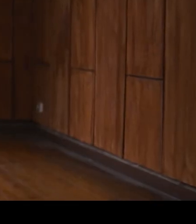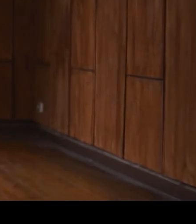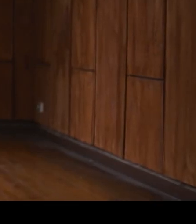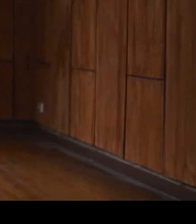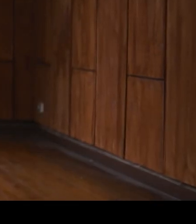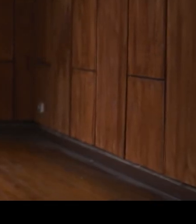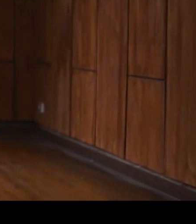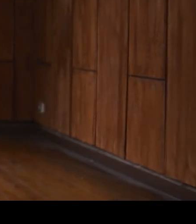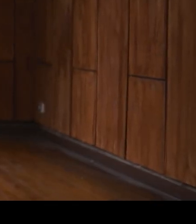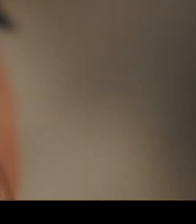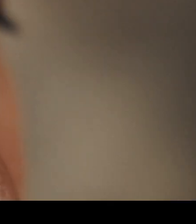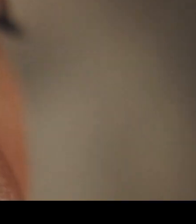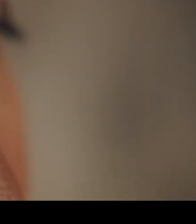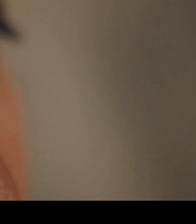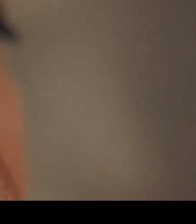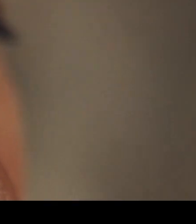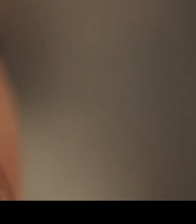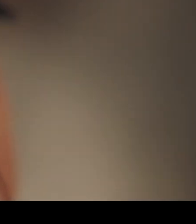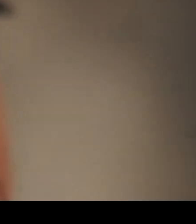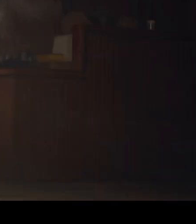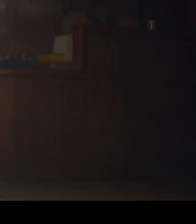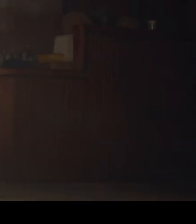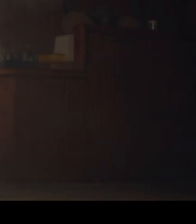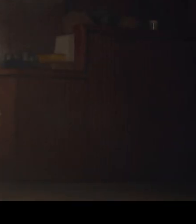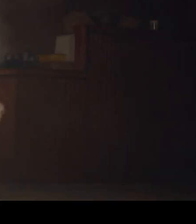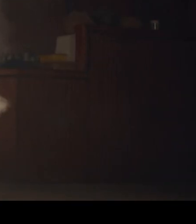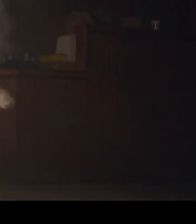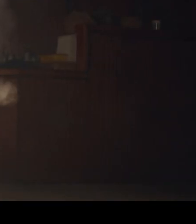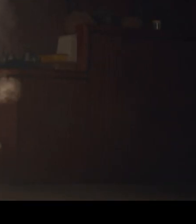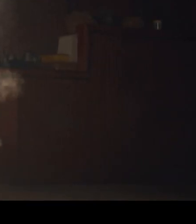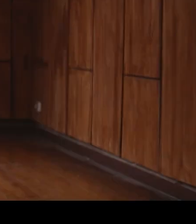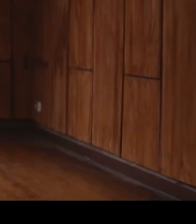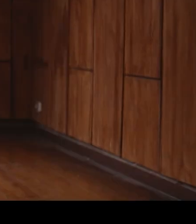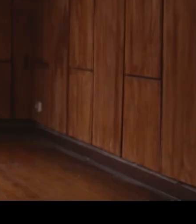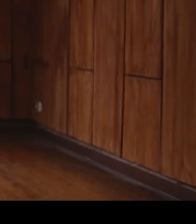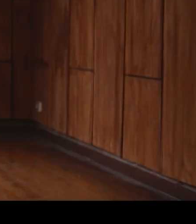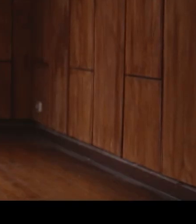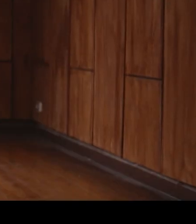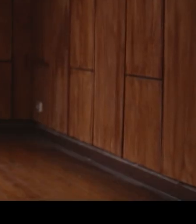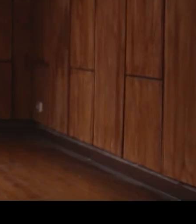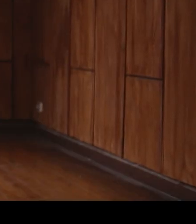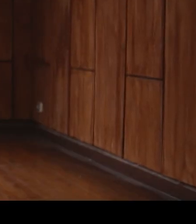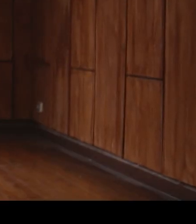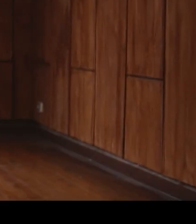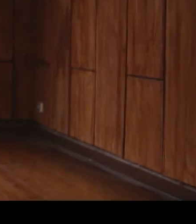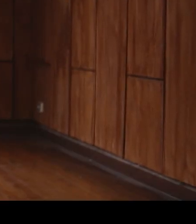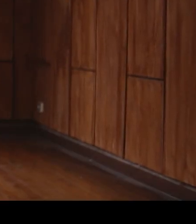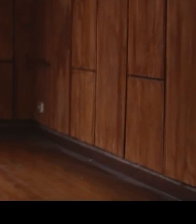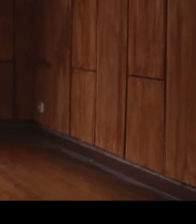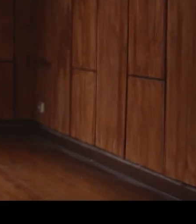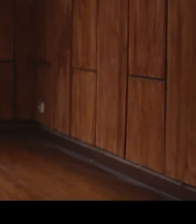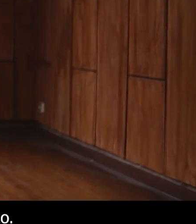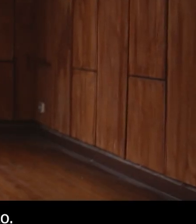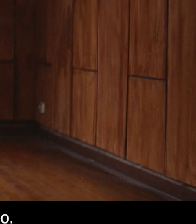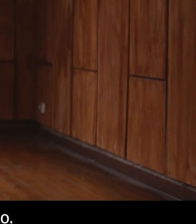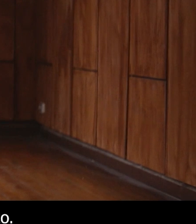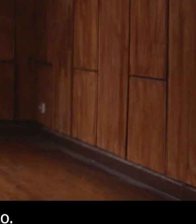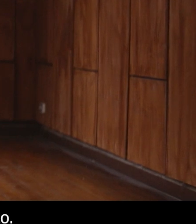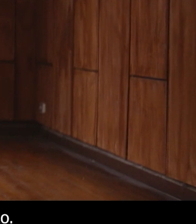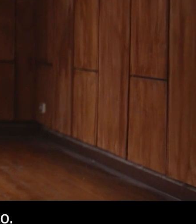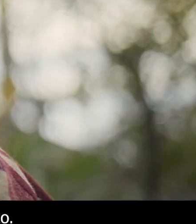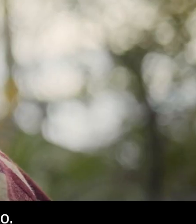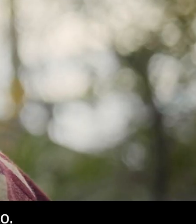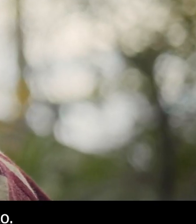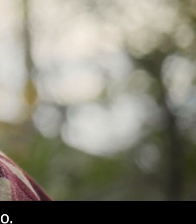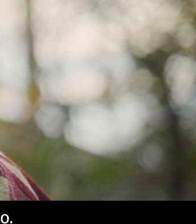por tener VIH. Si no estamos informados, eso va a continuar. Hablemos de VIH, pero de una forma no castigadora, sino de una forma